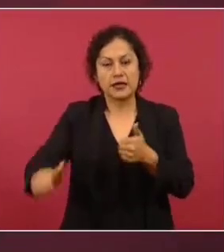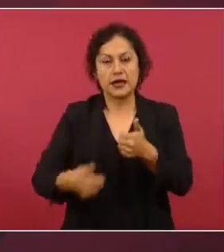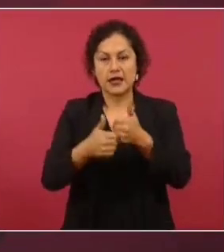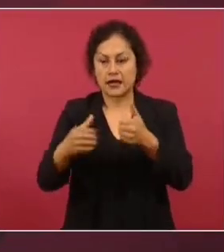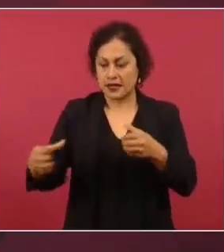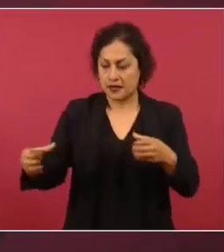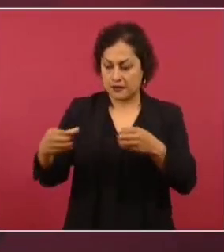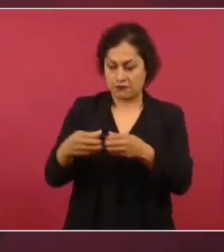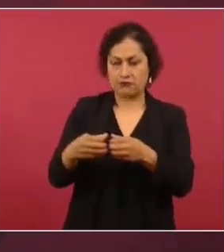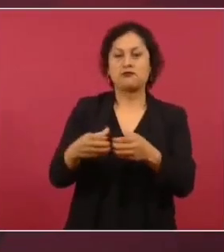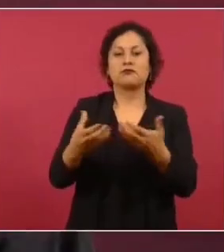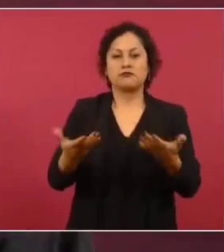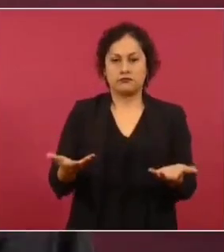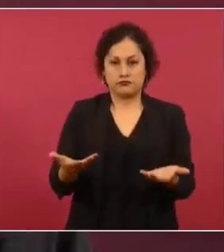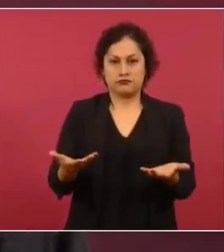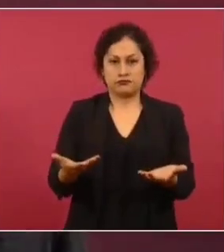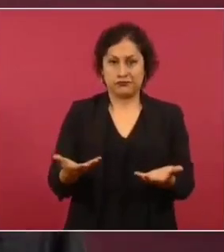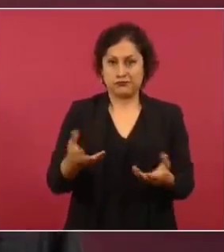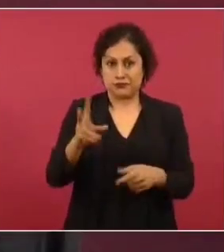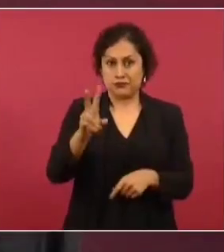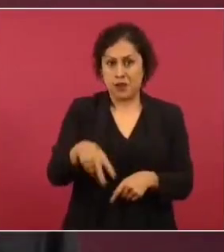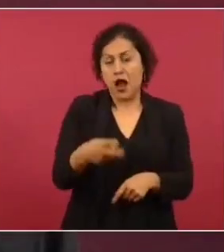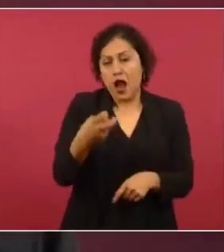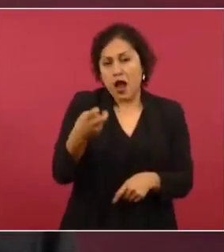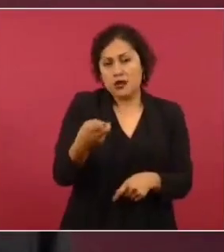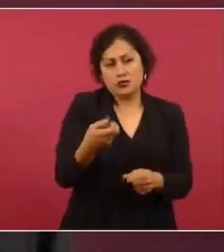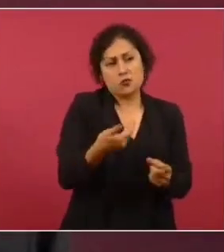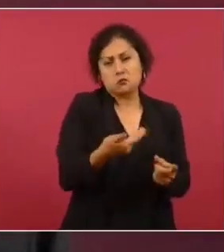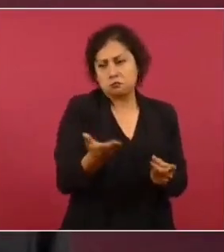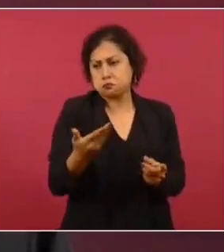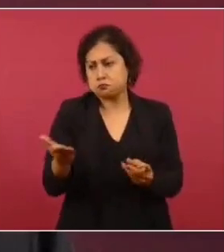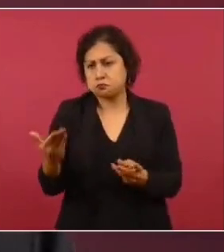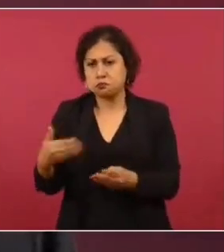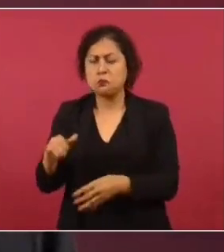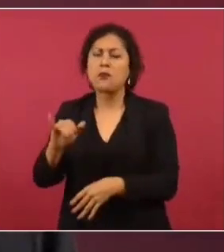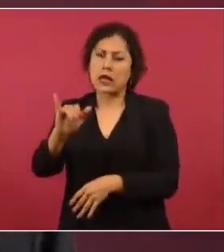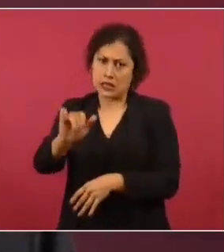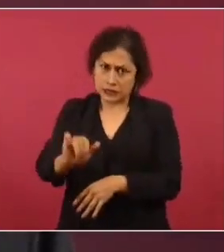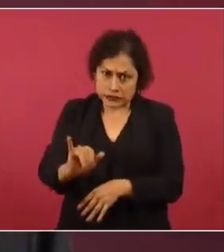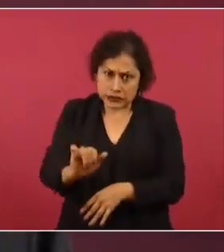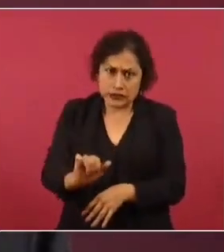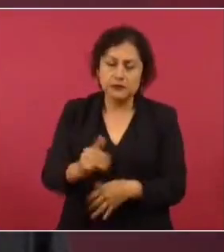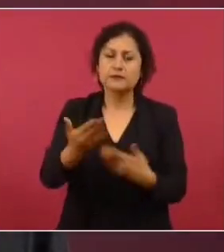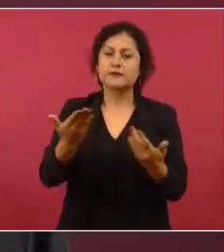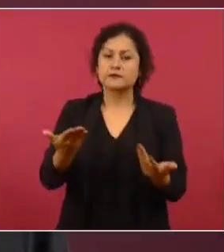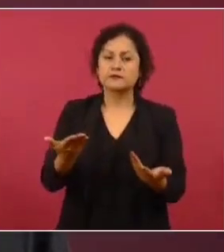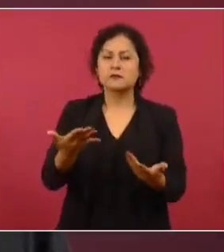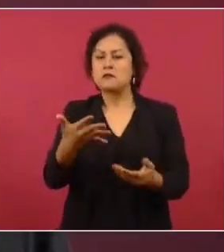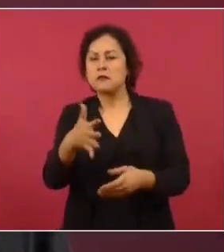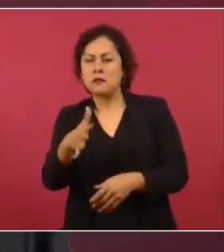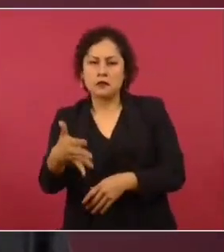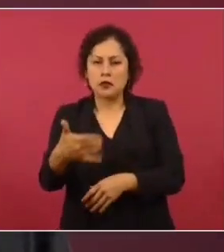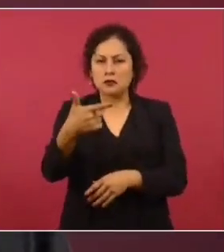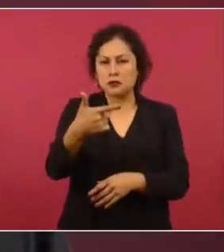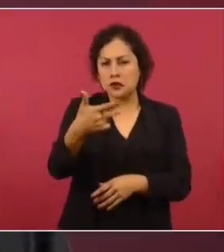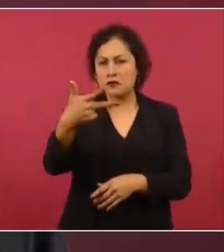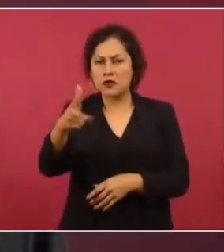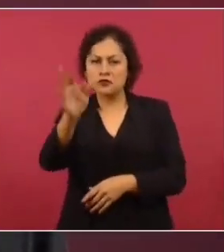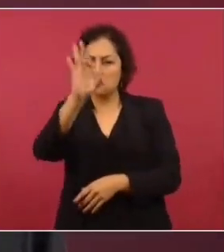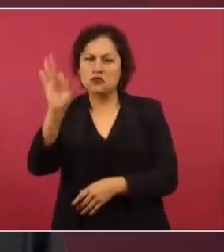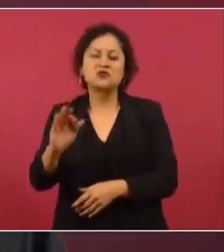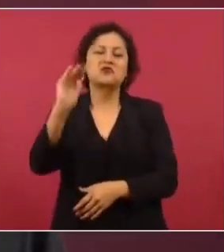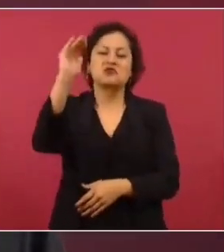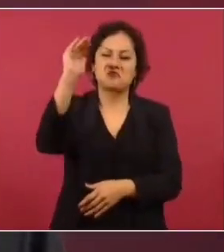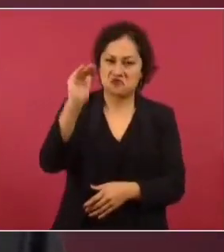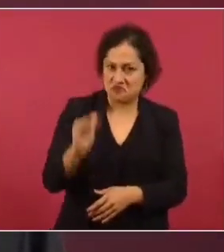Ese es el universo de posibles despidos. No llega ni siquiera al 7, 8 por ciento del total